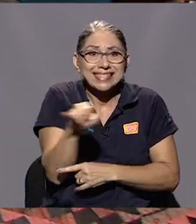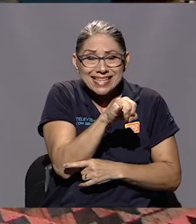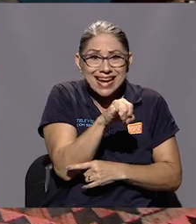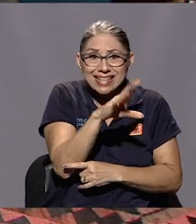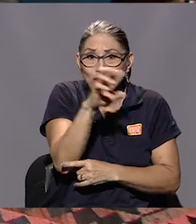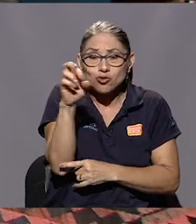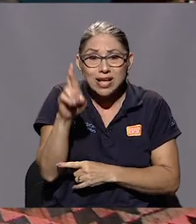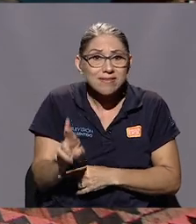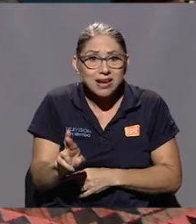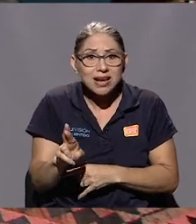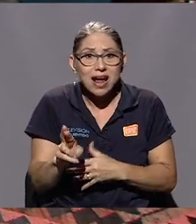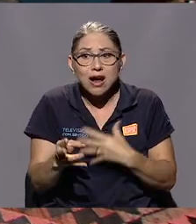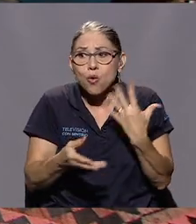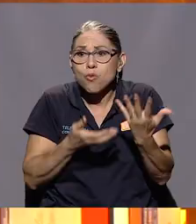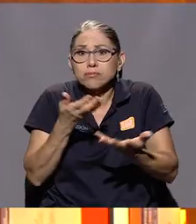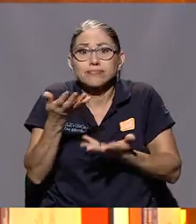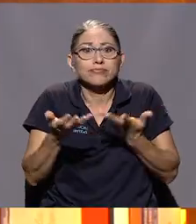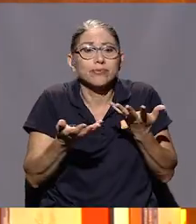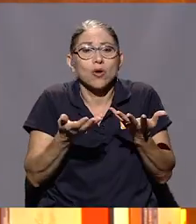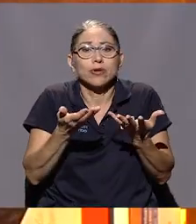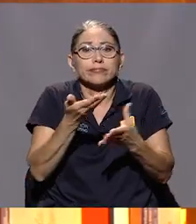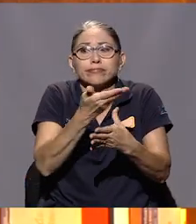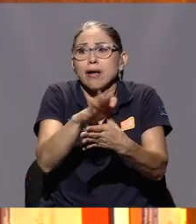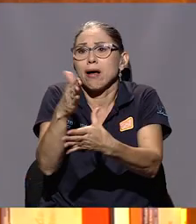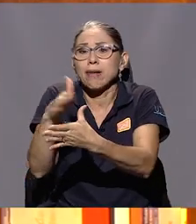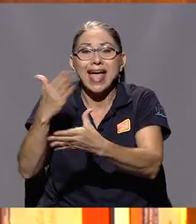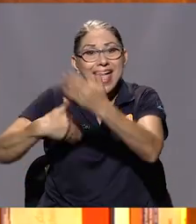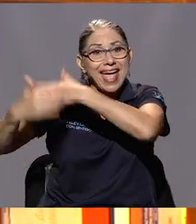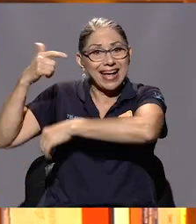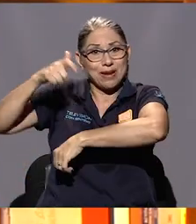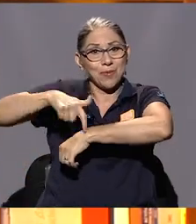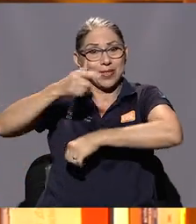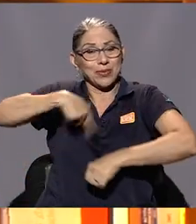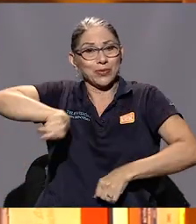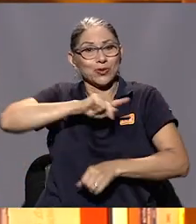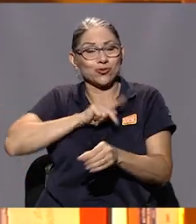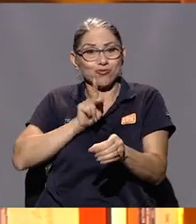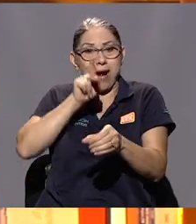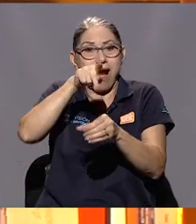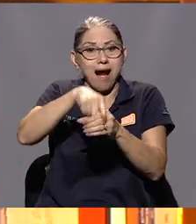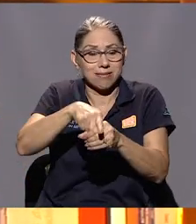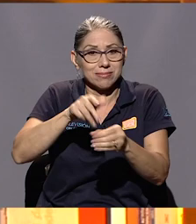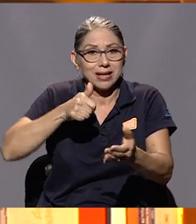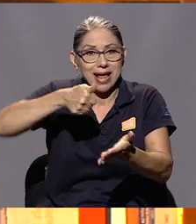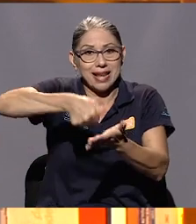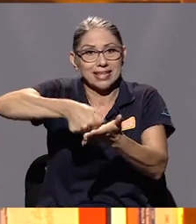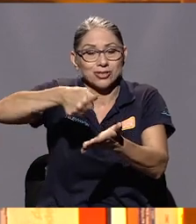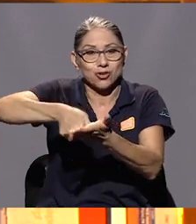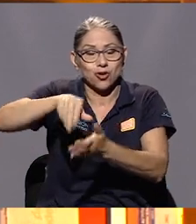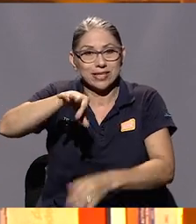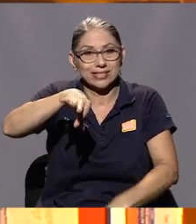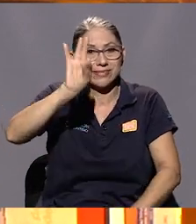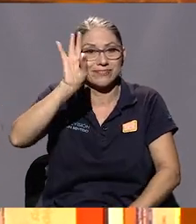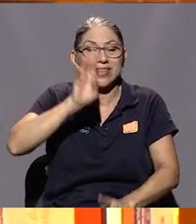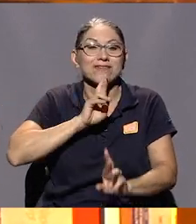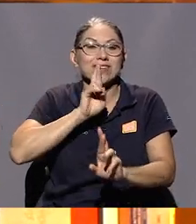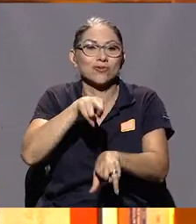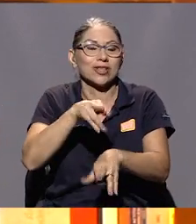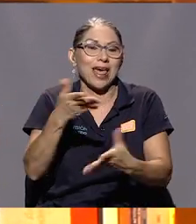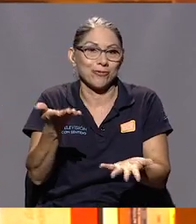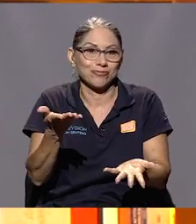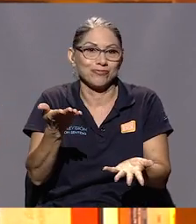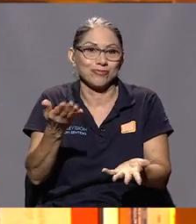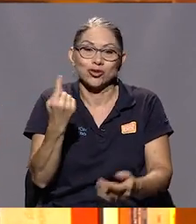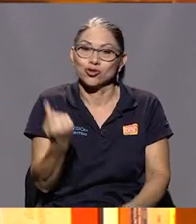la izquierda en Costa Rica. Y en ese momento participamos en las elecciones y el